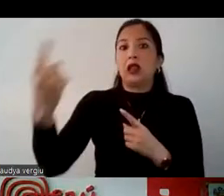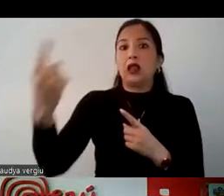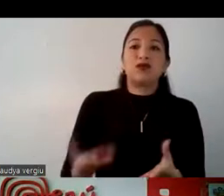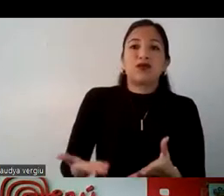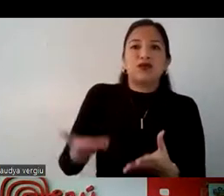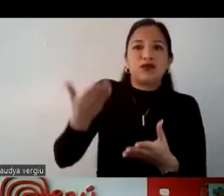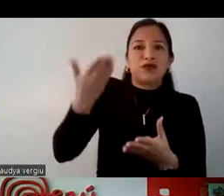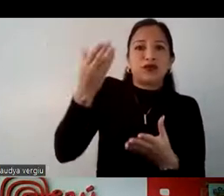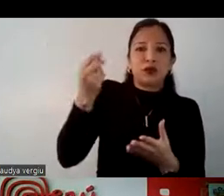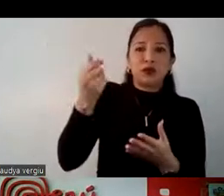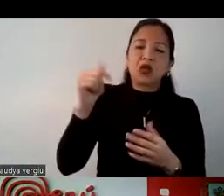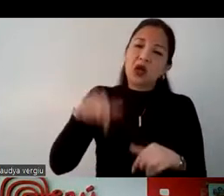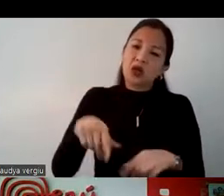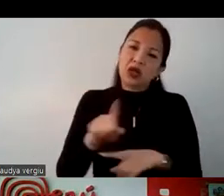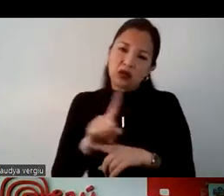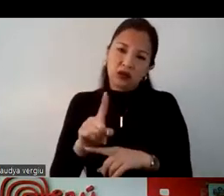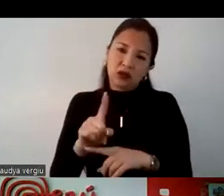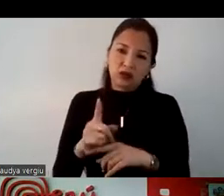precio, ahora ya no.